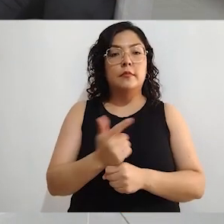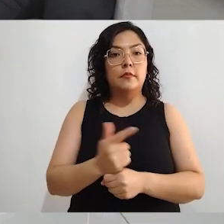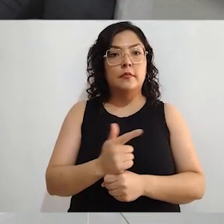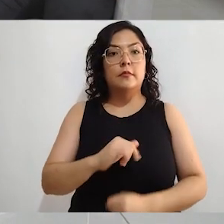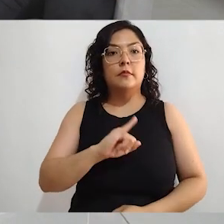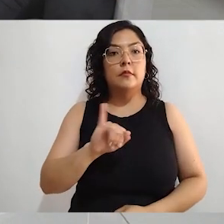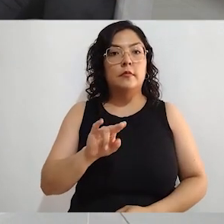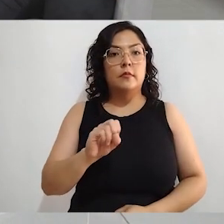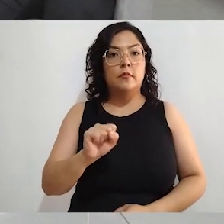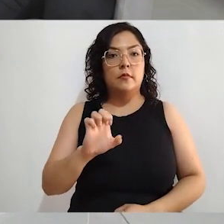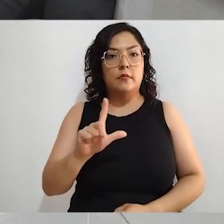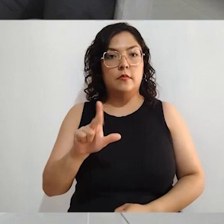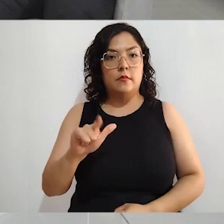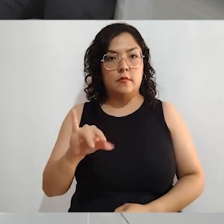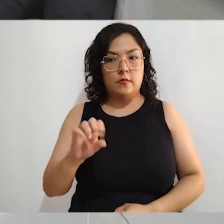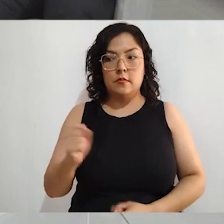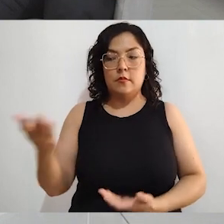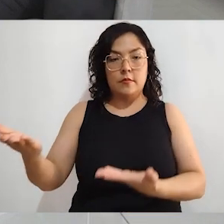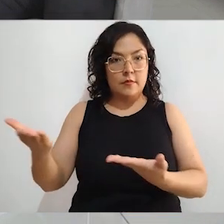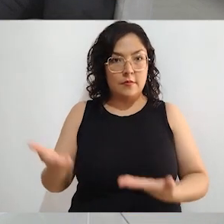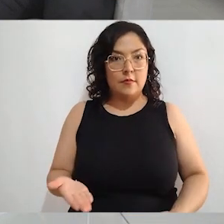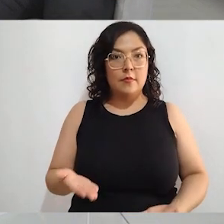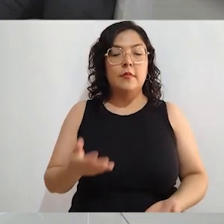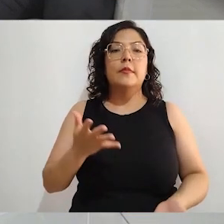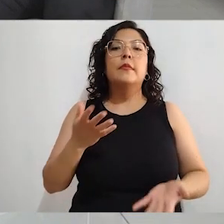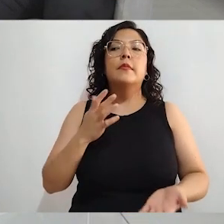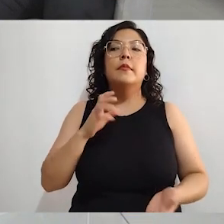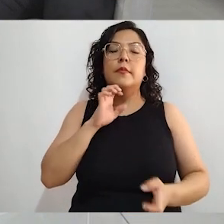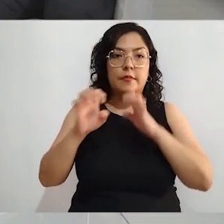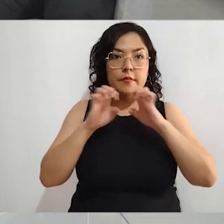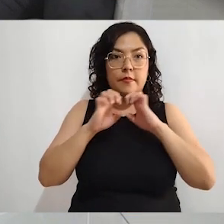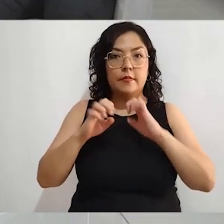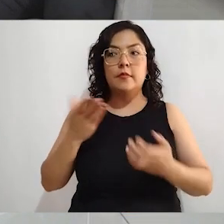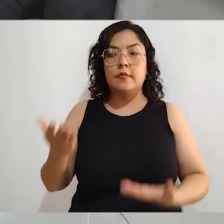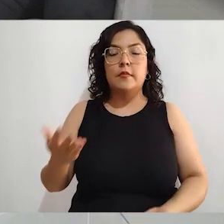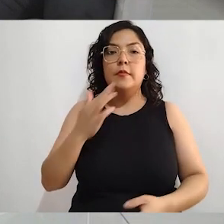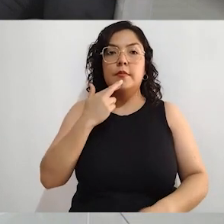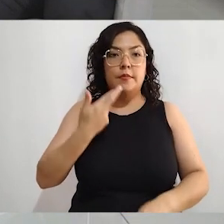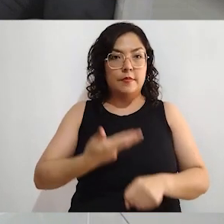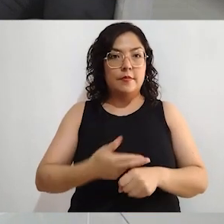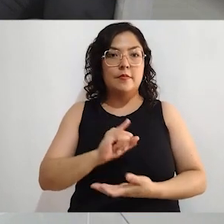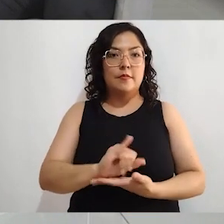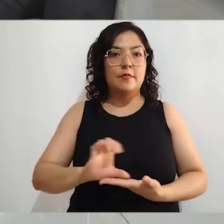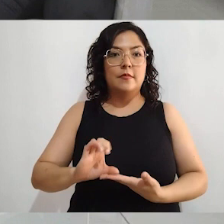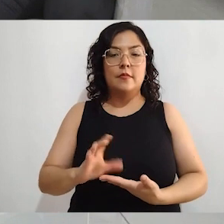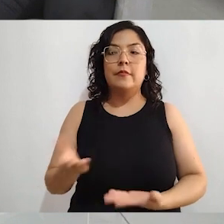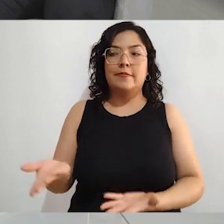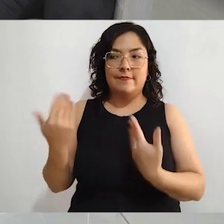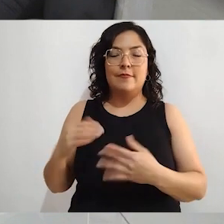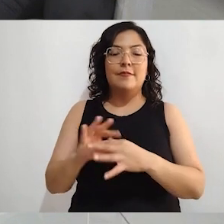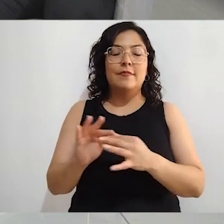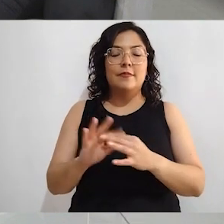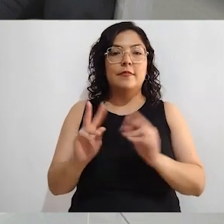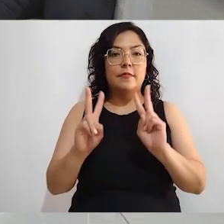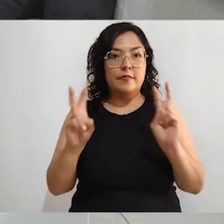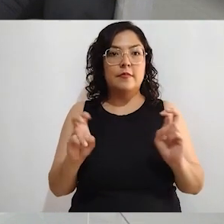Vázquez López, quien es el vocal ejecutivo del Instituto Nacional Electoral aquí en el Estado de Coahuila y con quien habremos de platicar